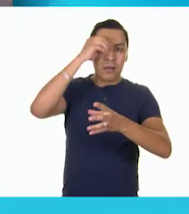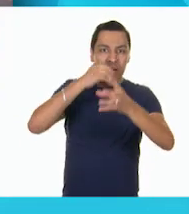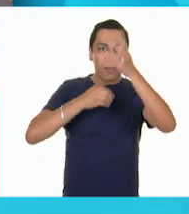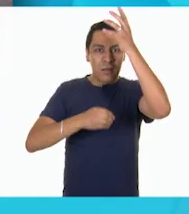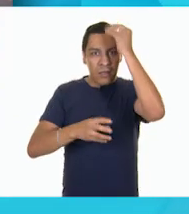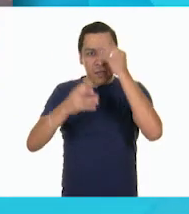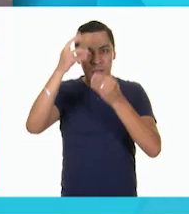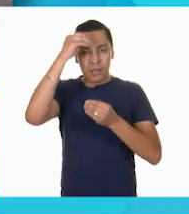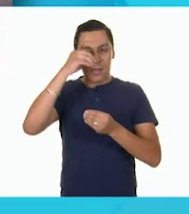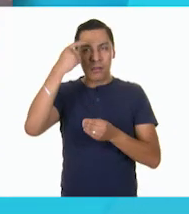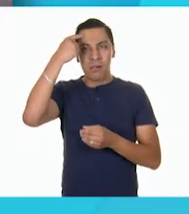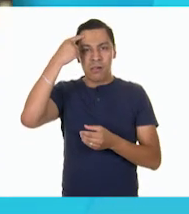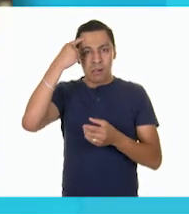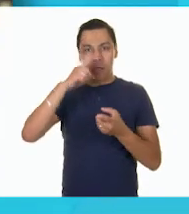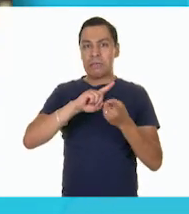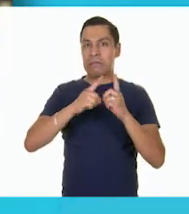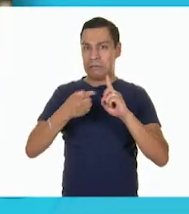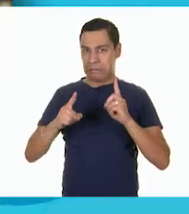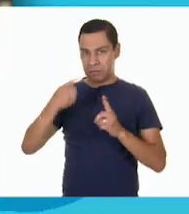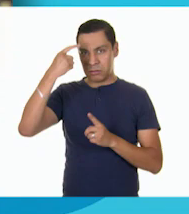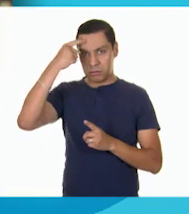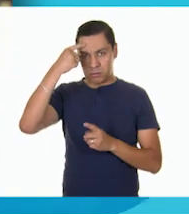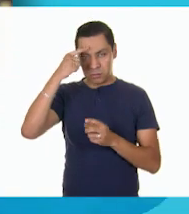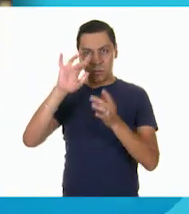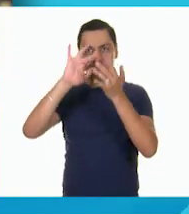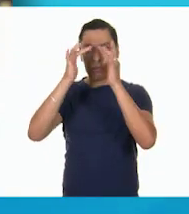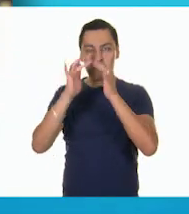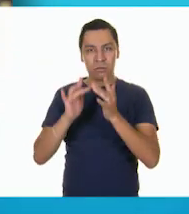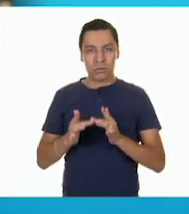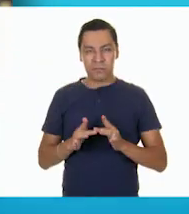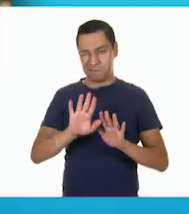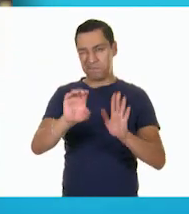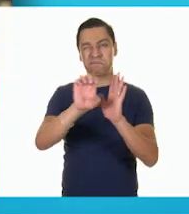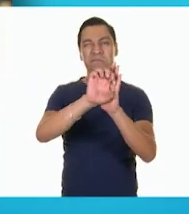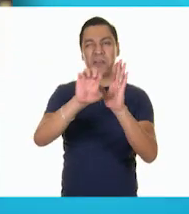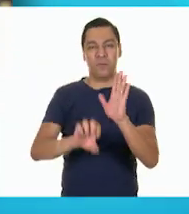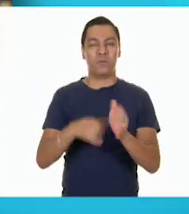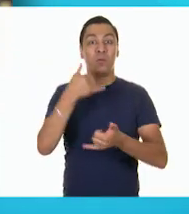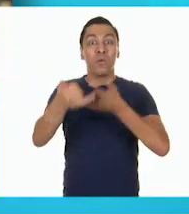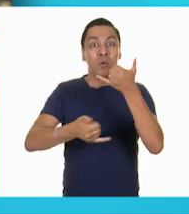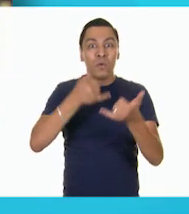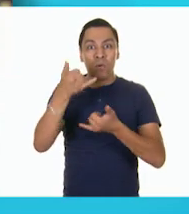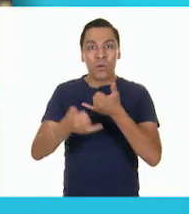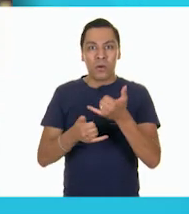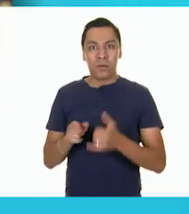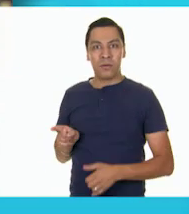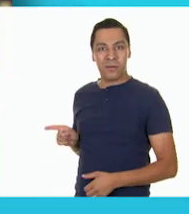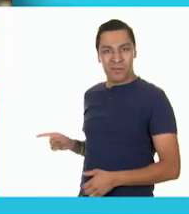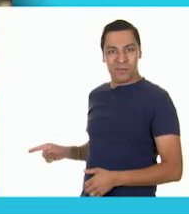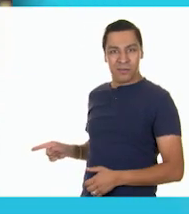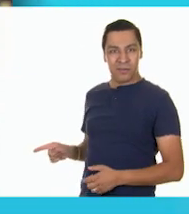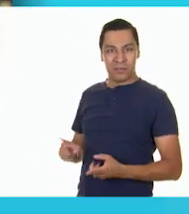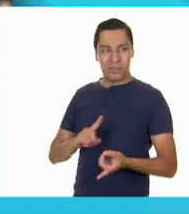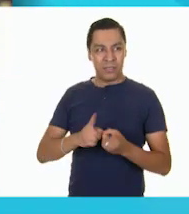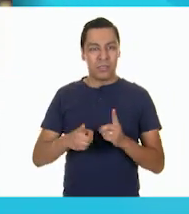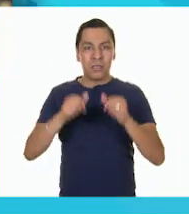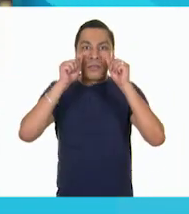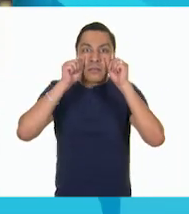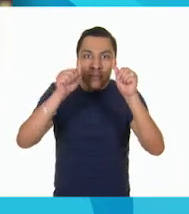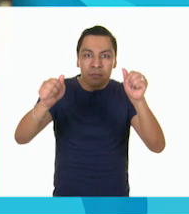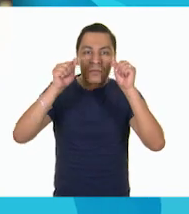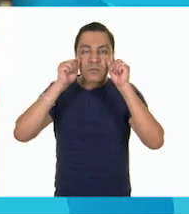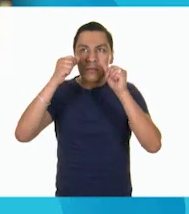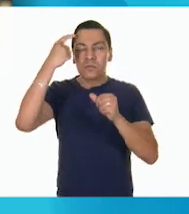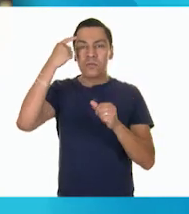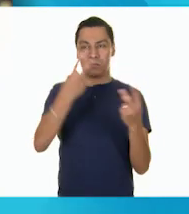cosas y desarrollamos algunas otras. Te pongo algunos ejemplos. Mediante el juego podemos desarrollar nuestra atención. ¿Qué quiere decir